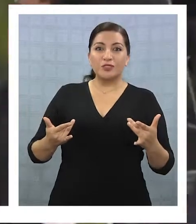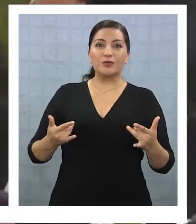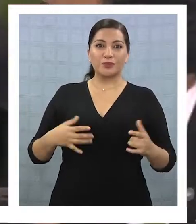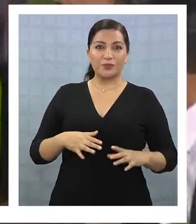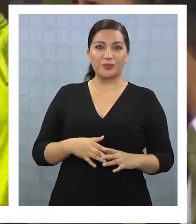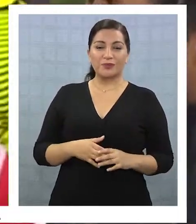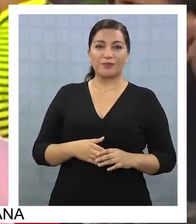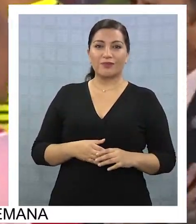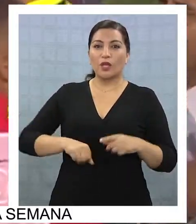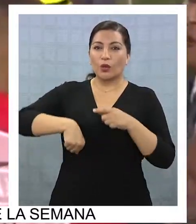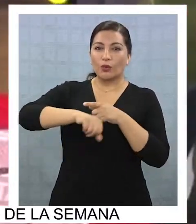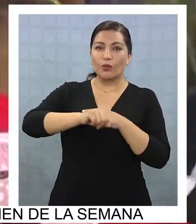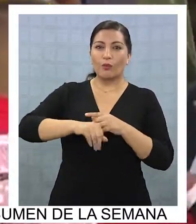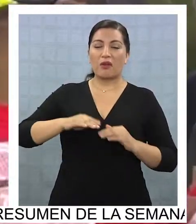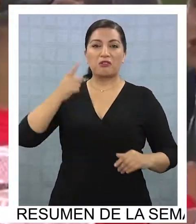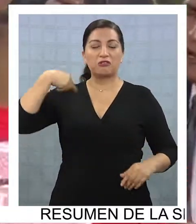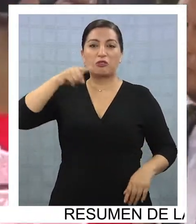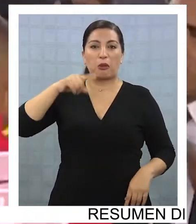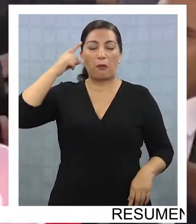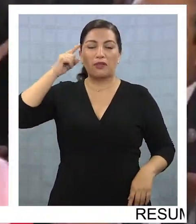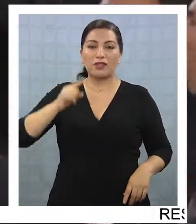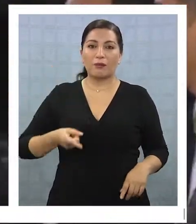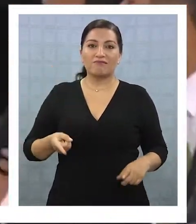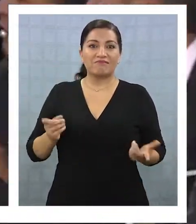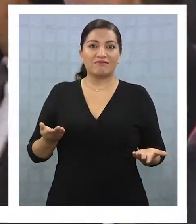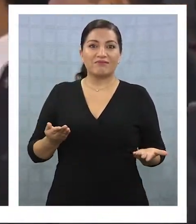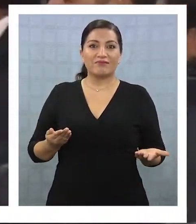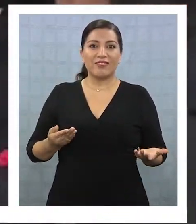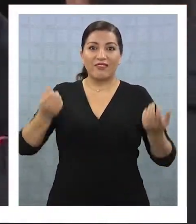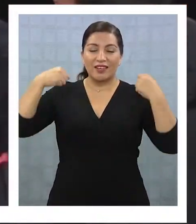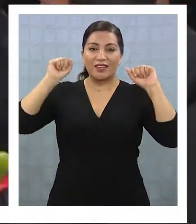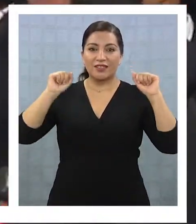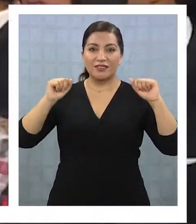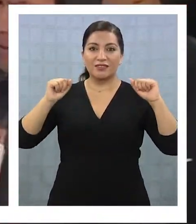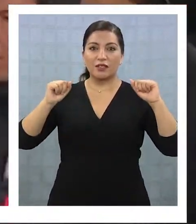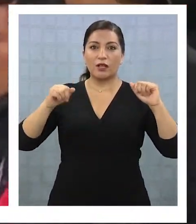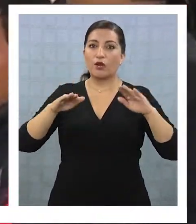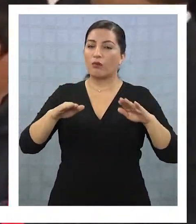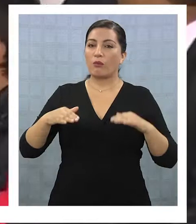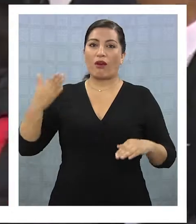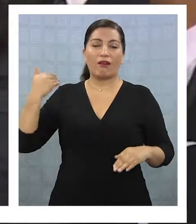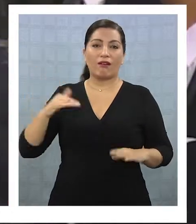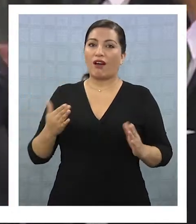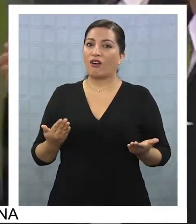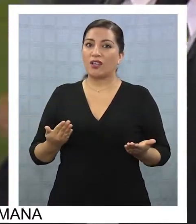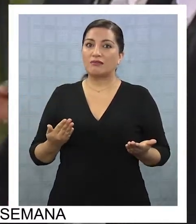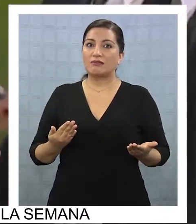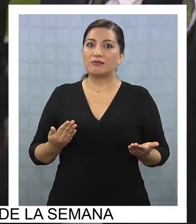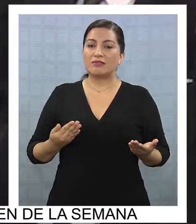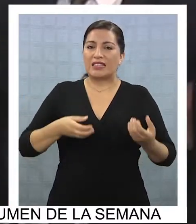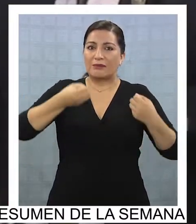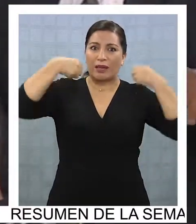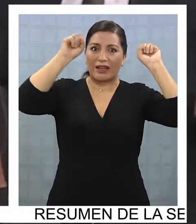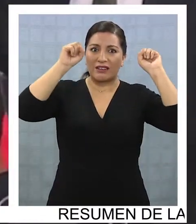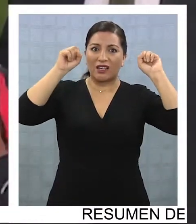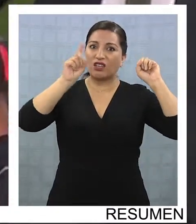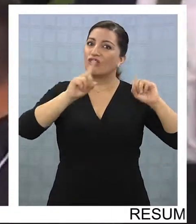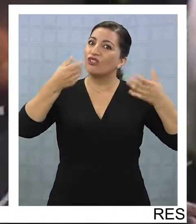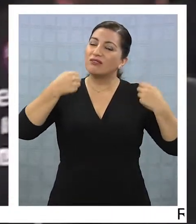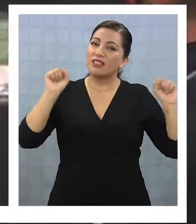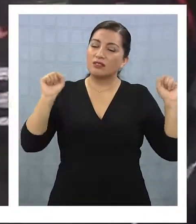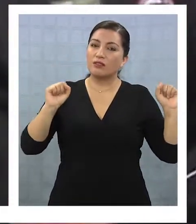partidos que a lo mejor debe ganar, como en estos que pasaron ahora, no los ganaron, y sin embargo cuando